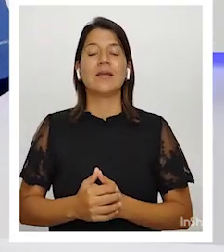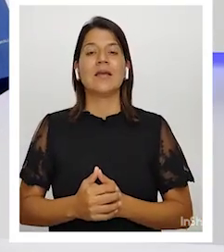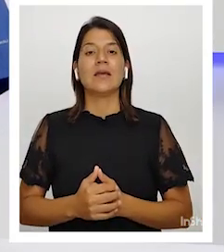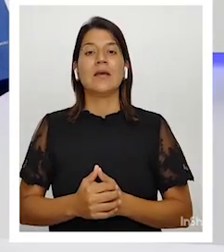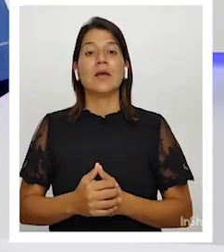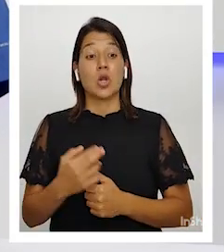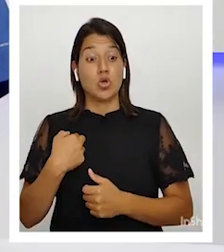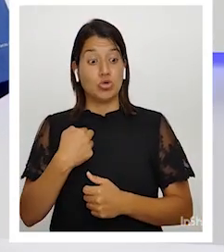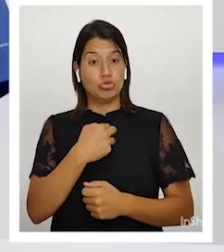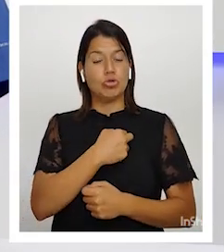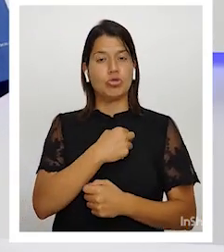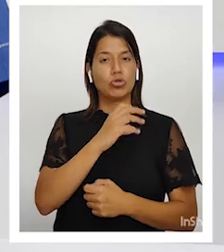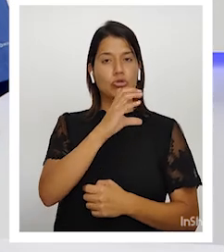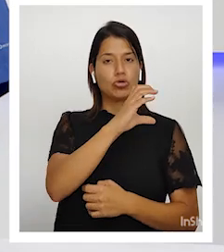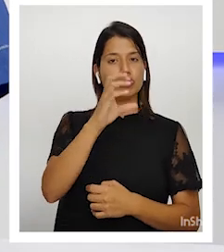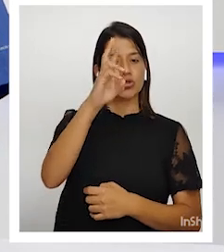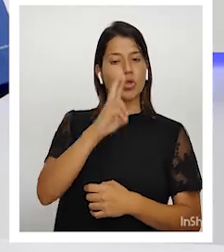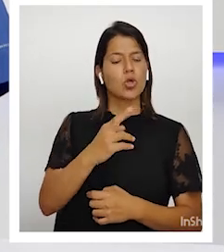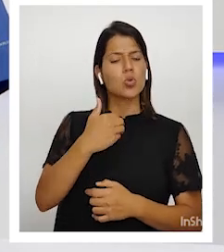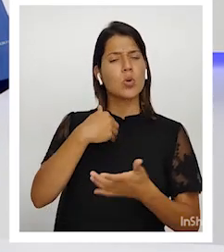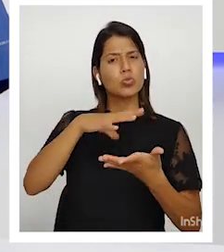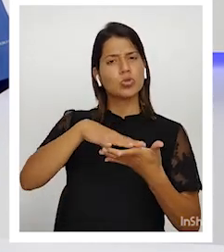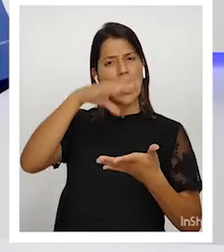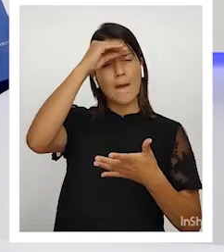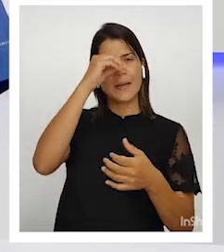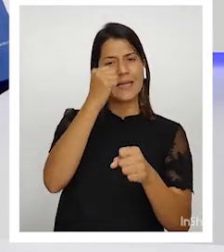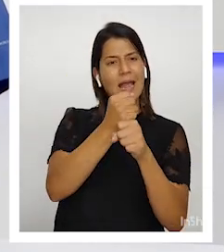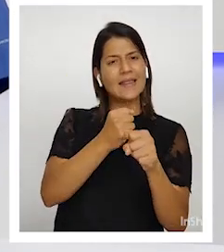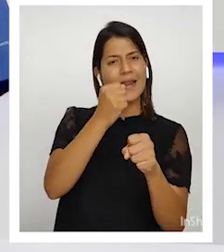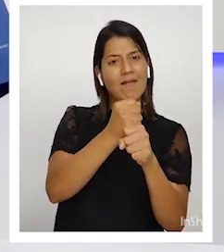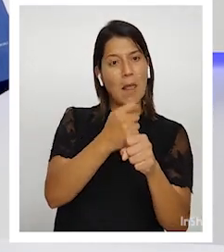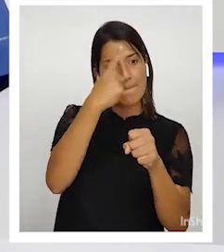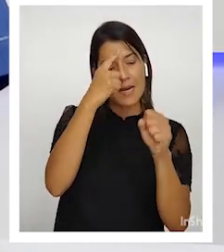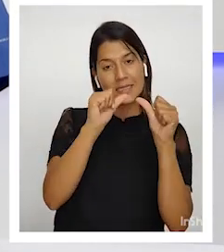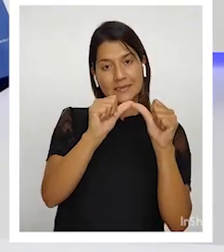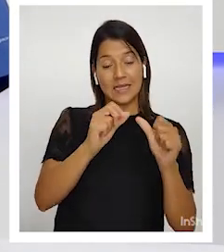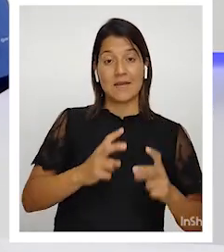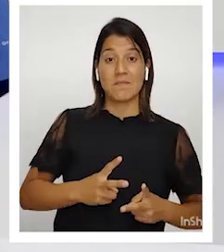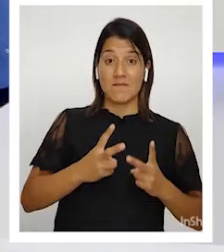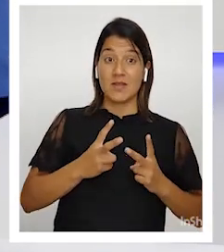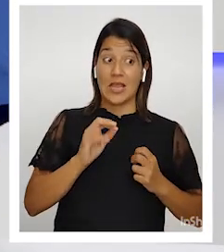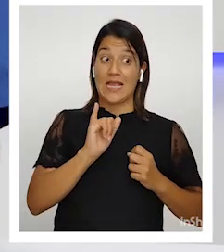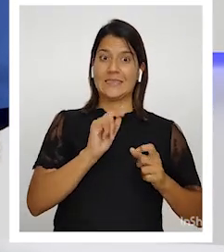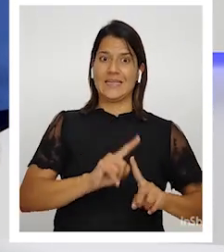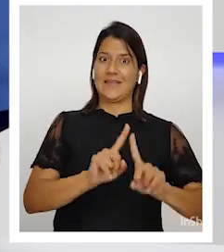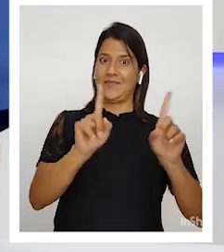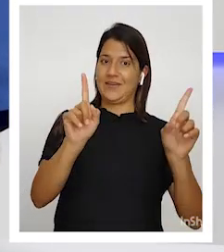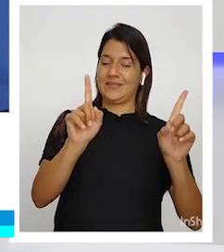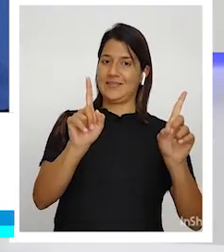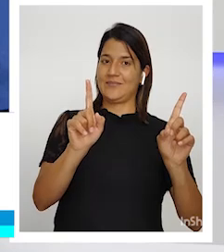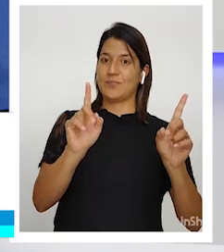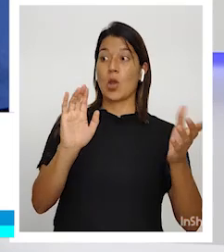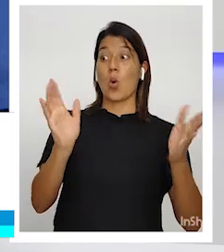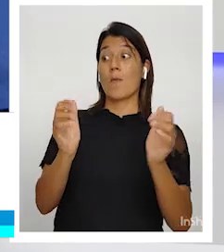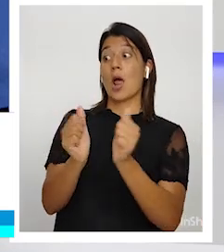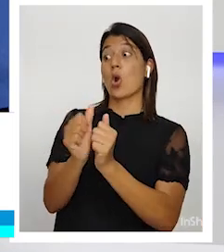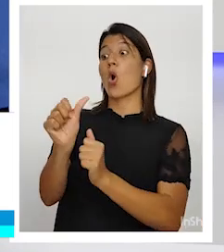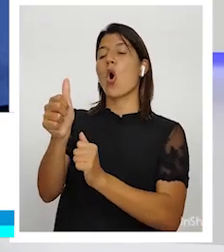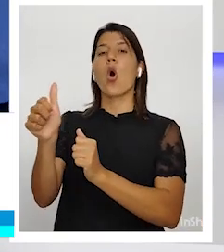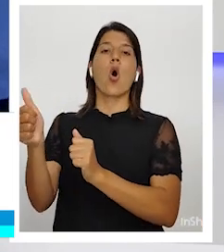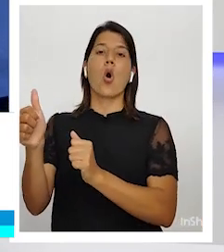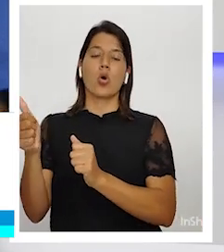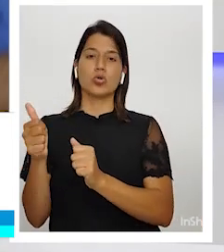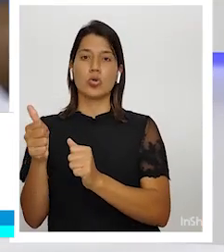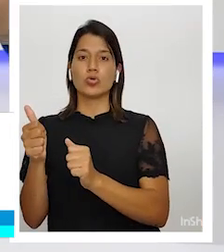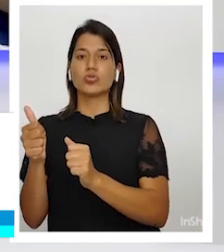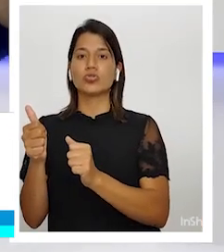Nosotros hemos tenido que aprender a trabajar para sobrevivir. Esa la diferencia de aquellos que vivieron del trabajo de los